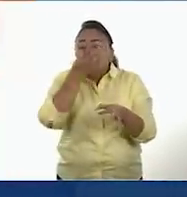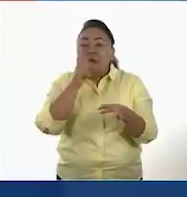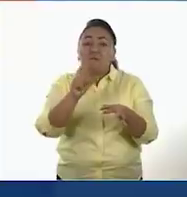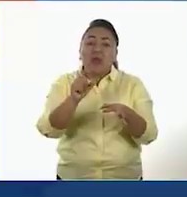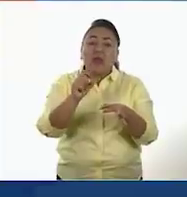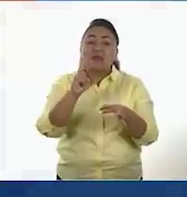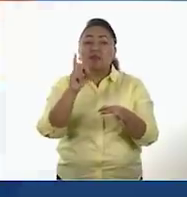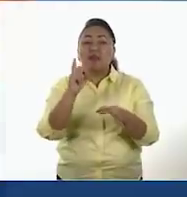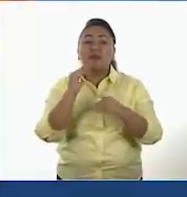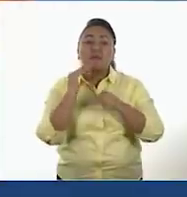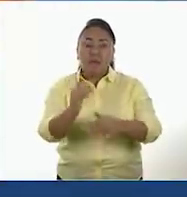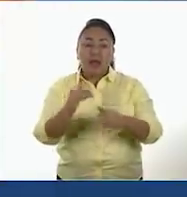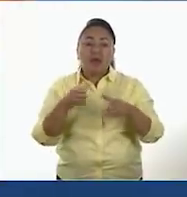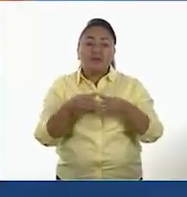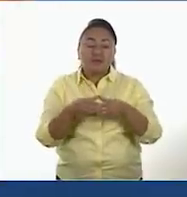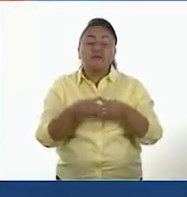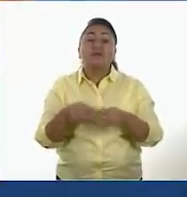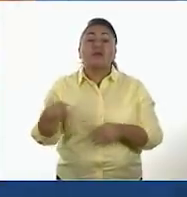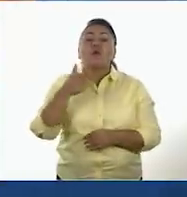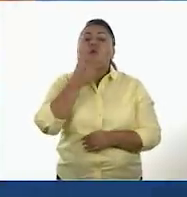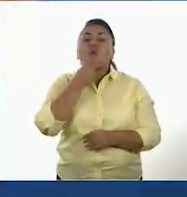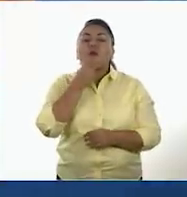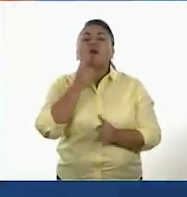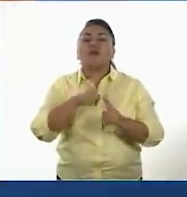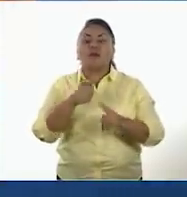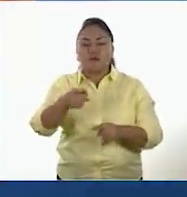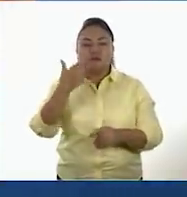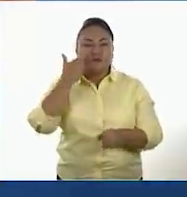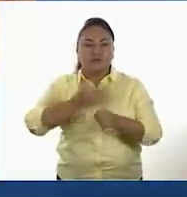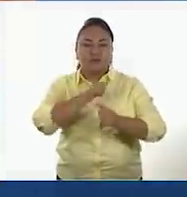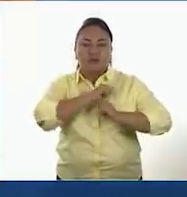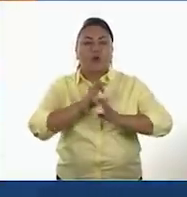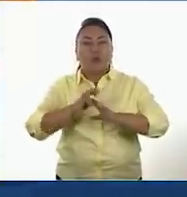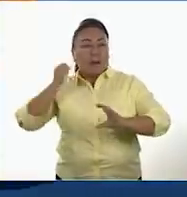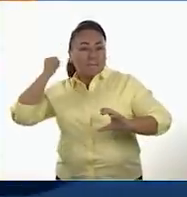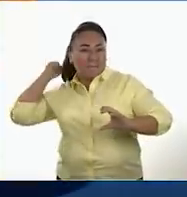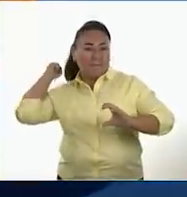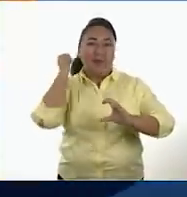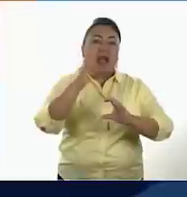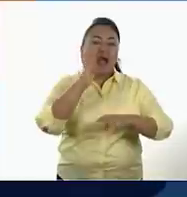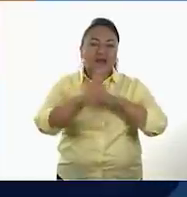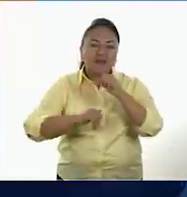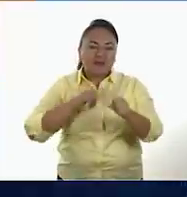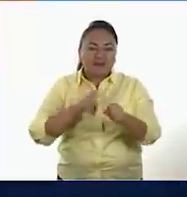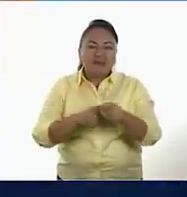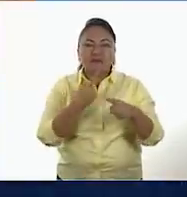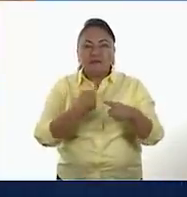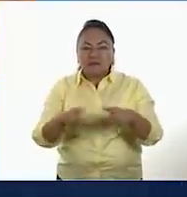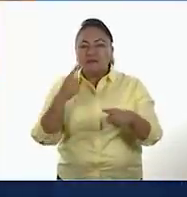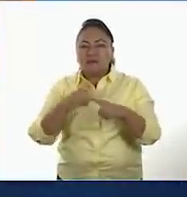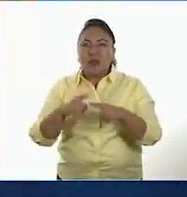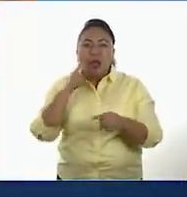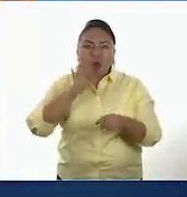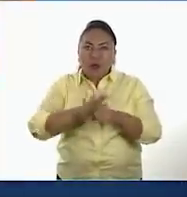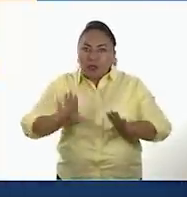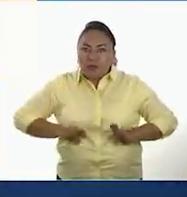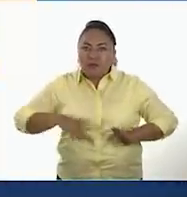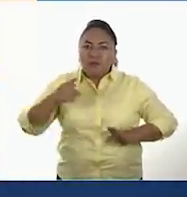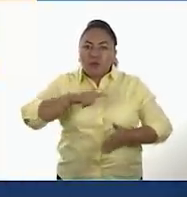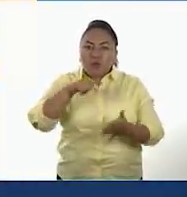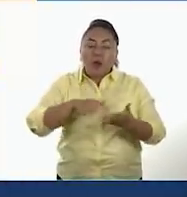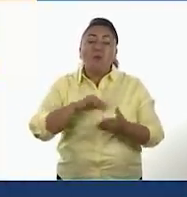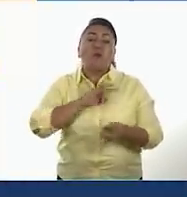miembros. Los hombres se encargaban de cazar y el tipo de presa dependía de las características del lugar donde estuvieran.